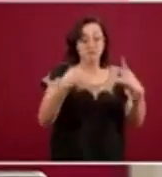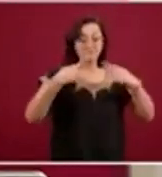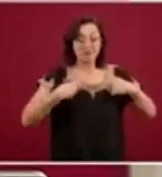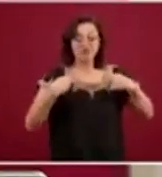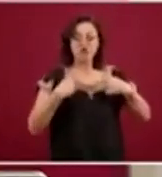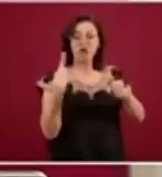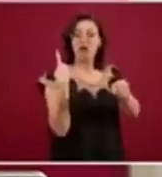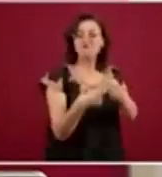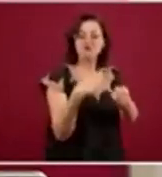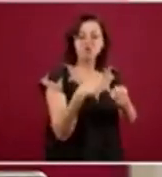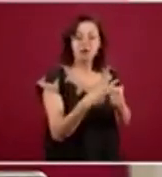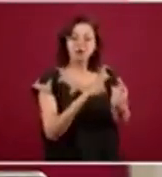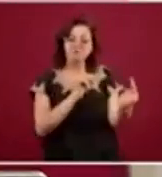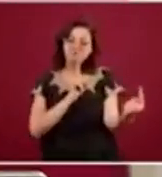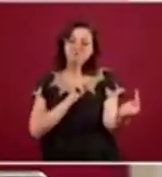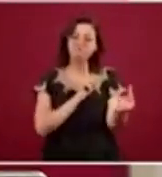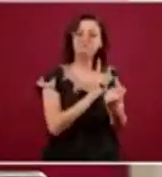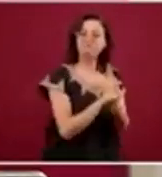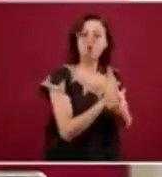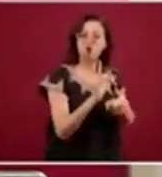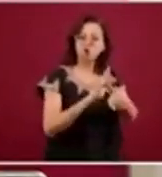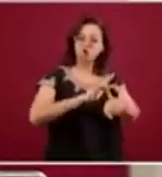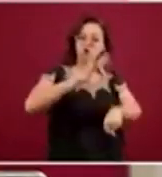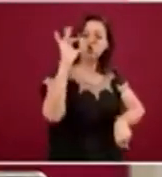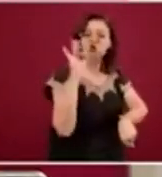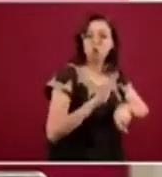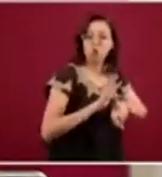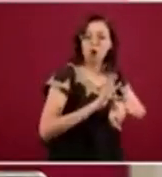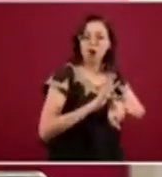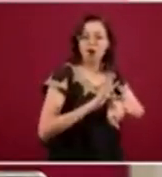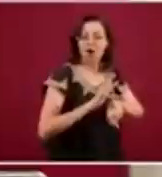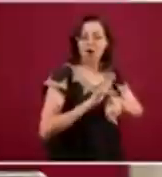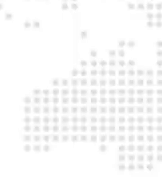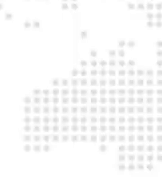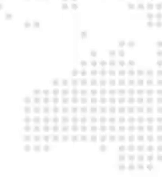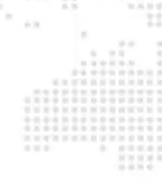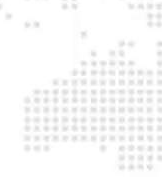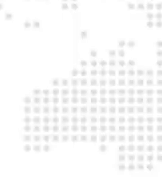en un contacto estrecho con la vía respiratoria de los pacientes.